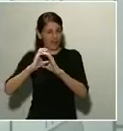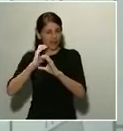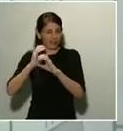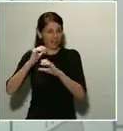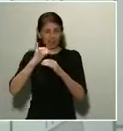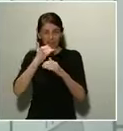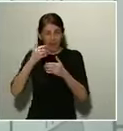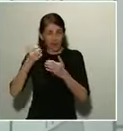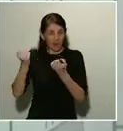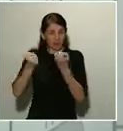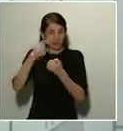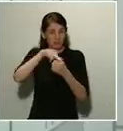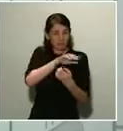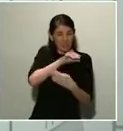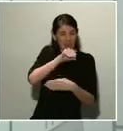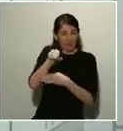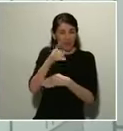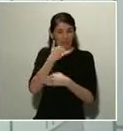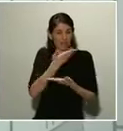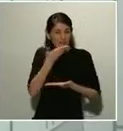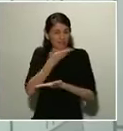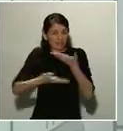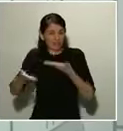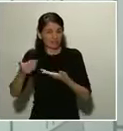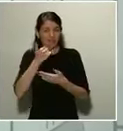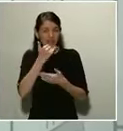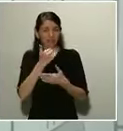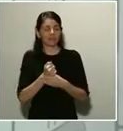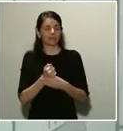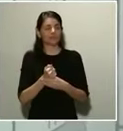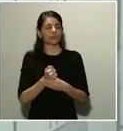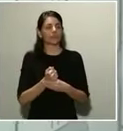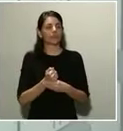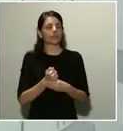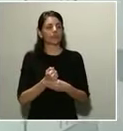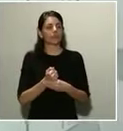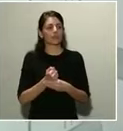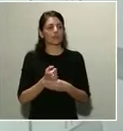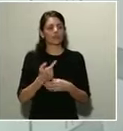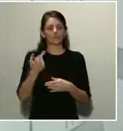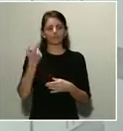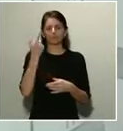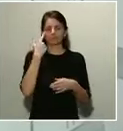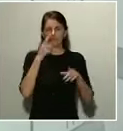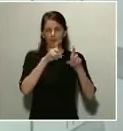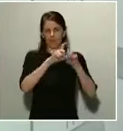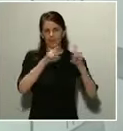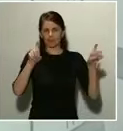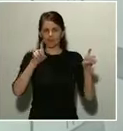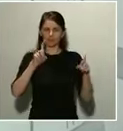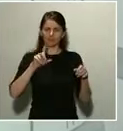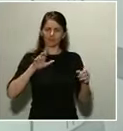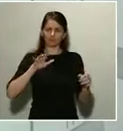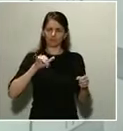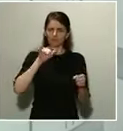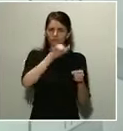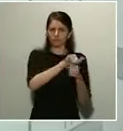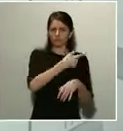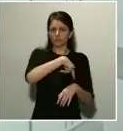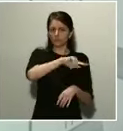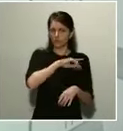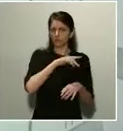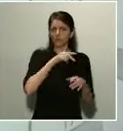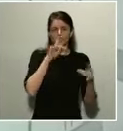Bueno, con relación a las empresas aeronáuticas, estamos en contacto permanentemente con ellas.